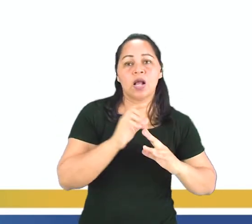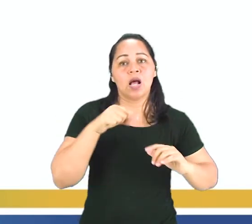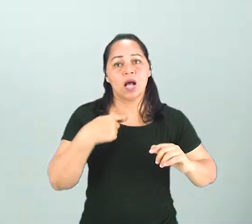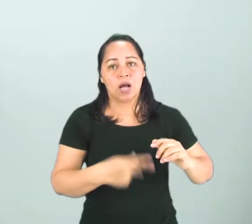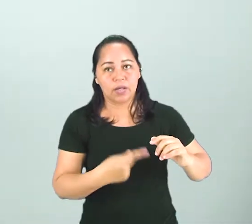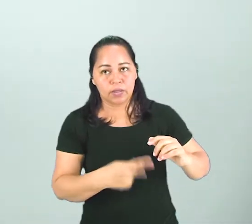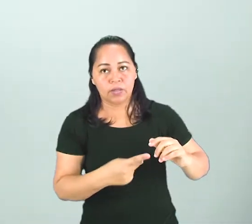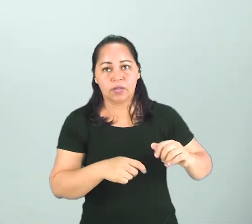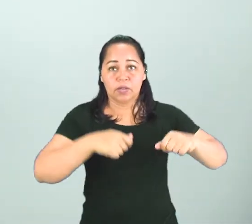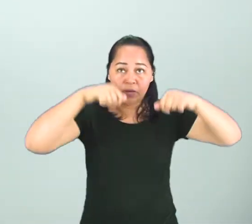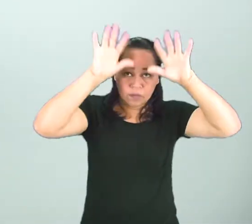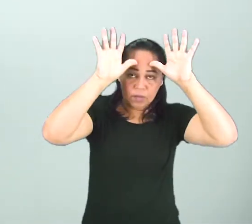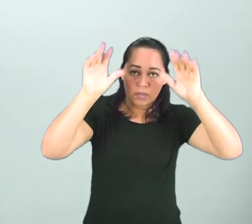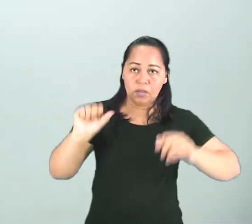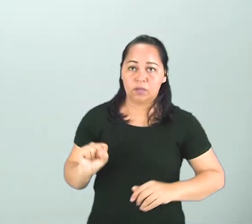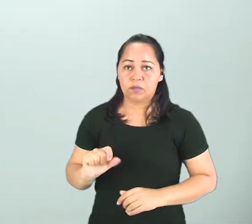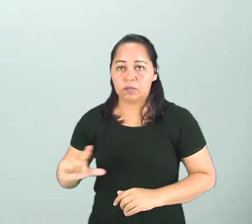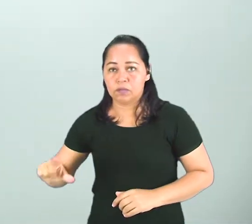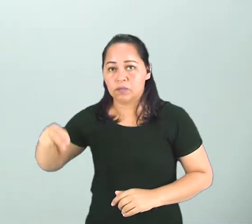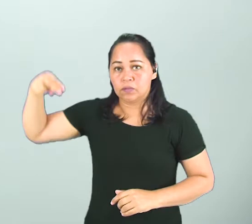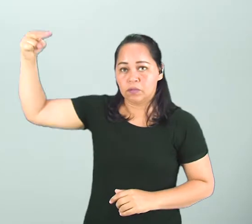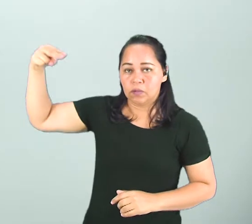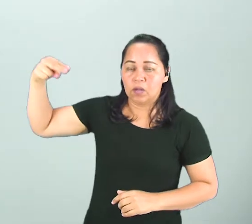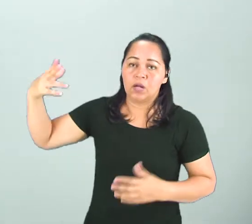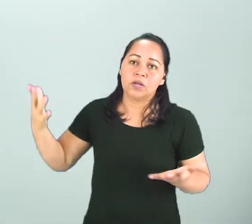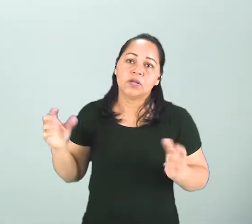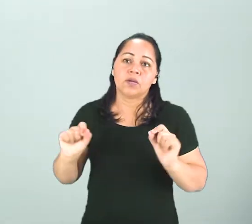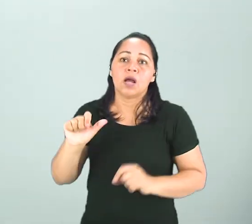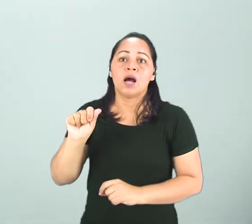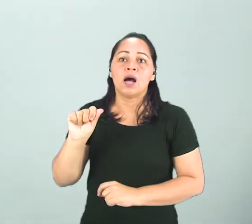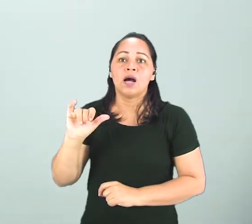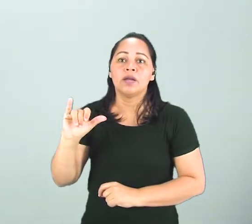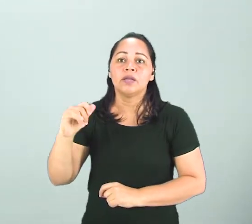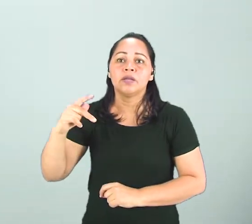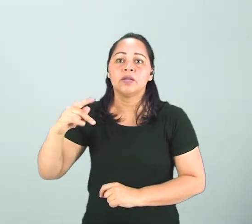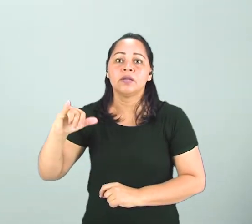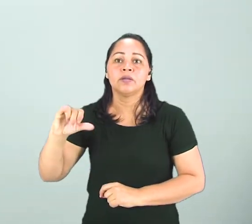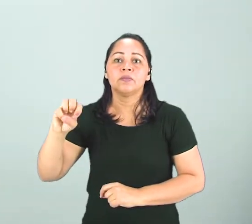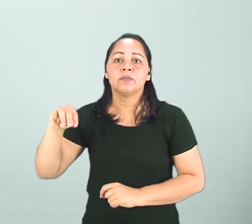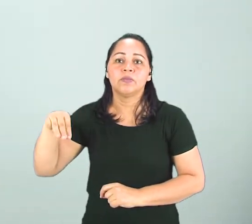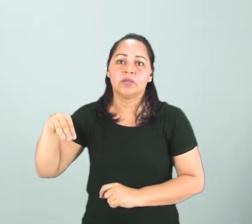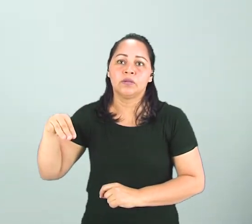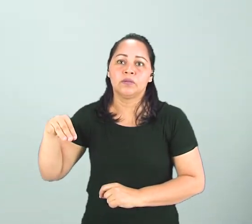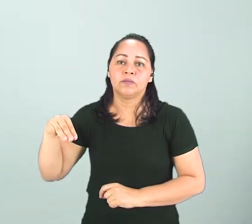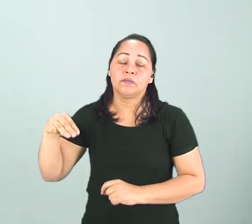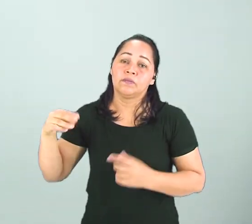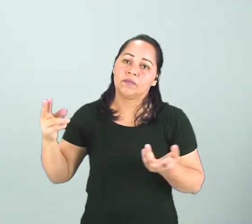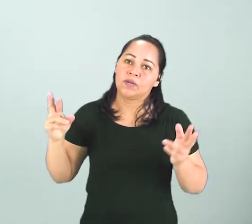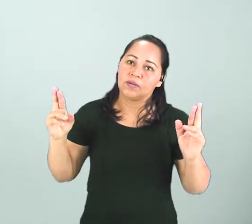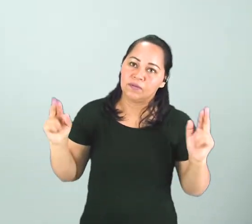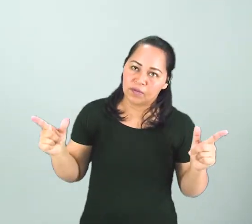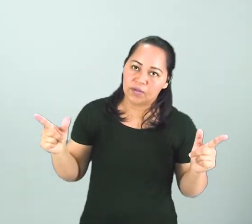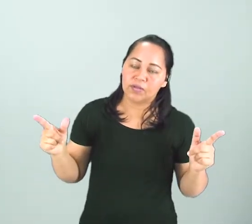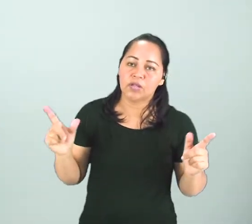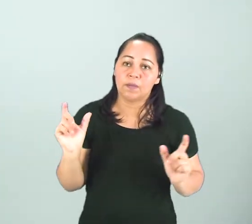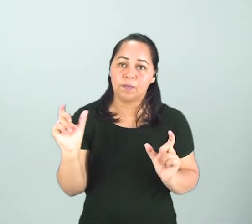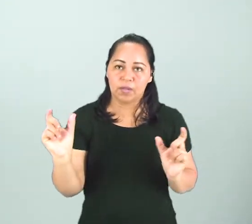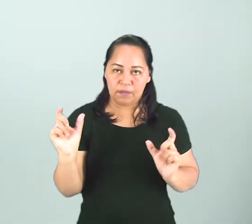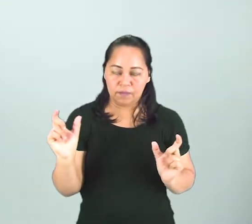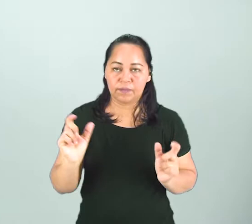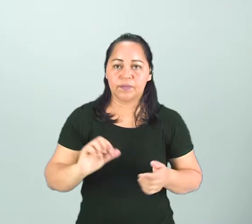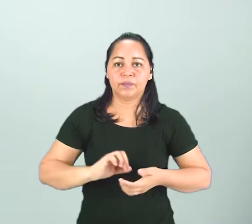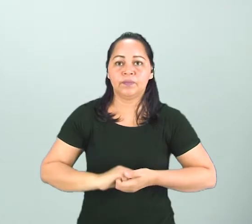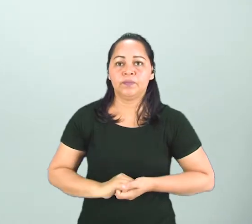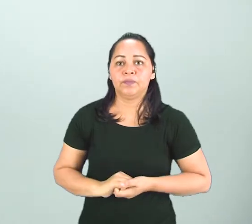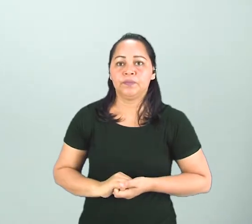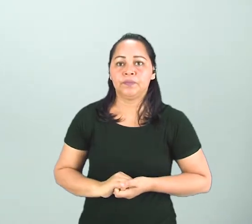para nosotros es macaxera. Lá en el sur sudeste puede ser aipín, por ejemplo. Es solo una variación de nombre para decir la misma cosa. Tranquilos. Y